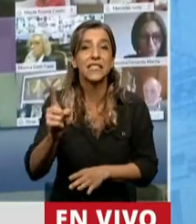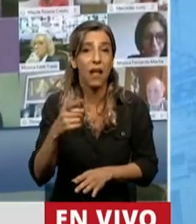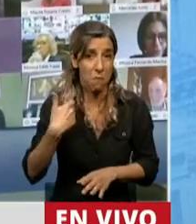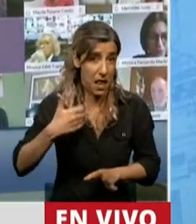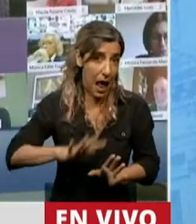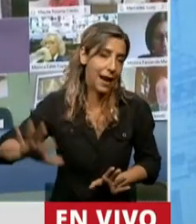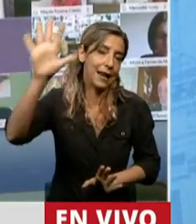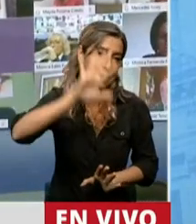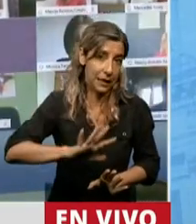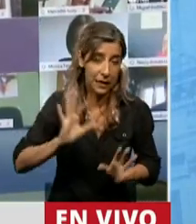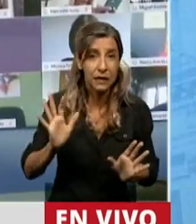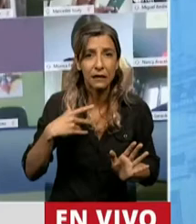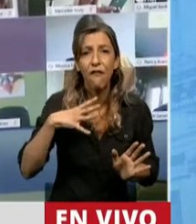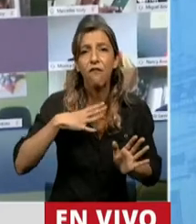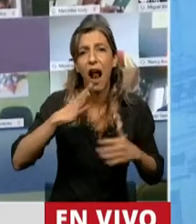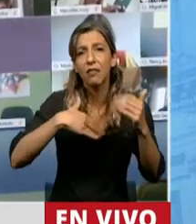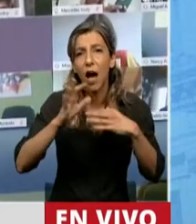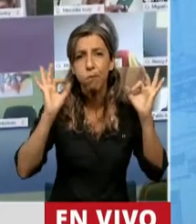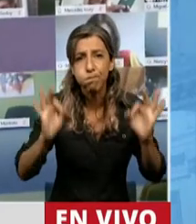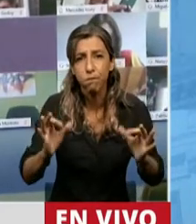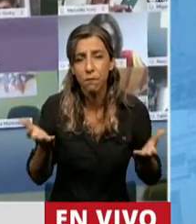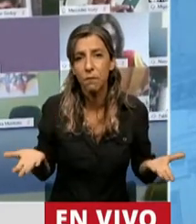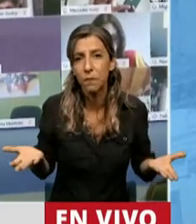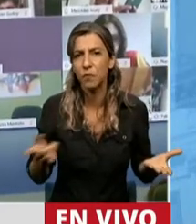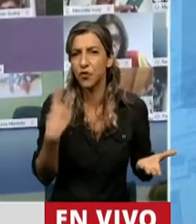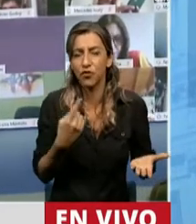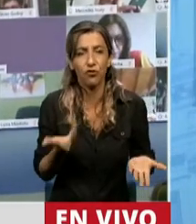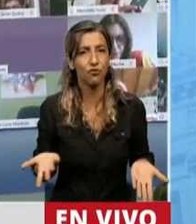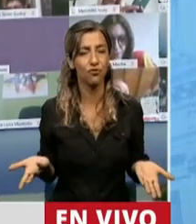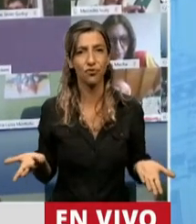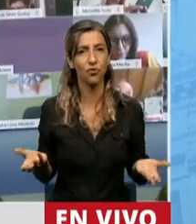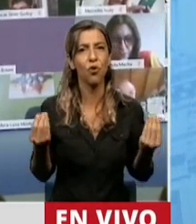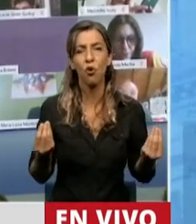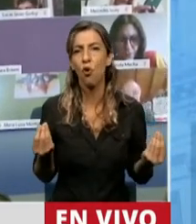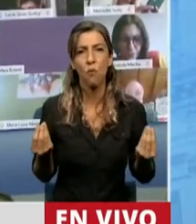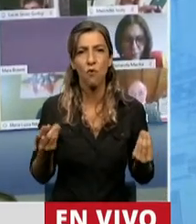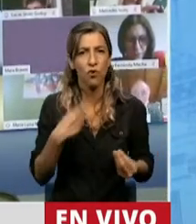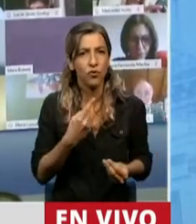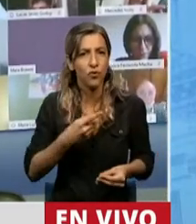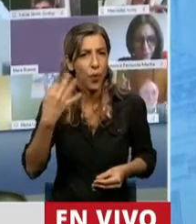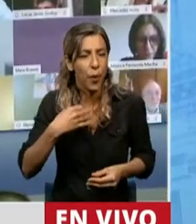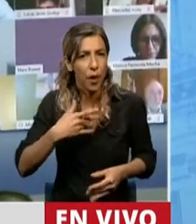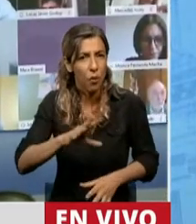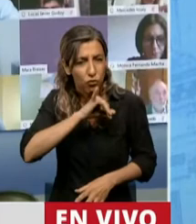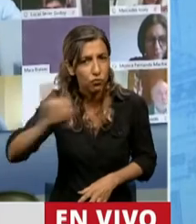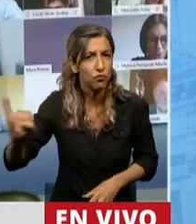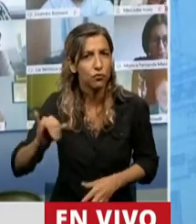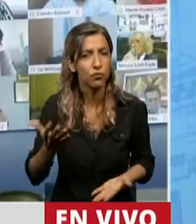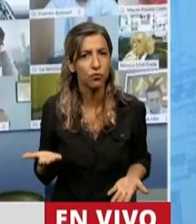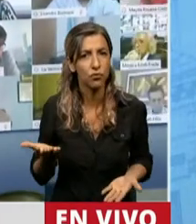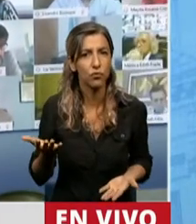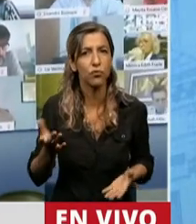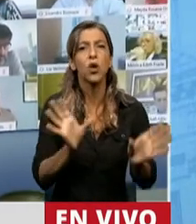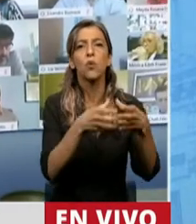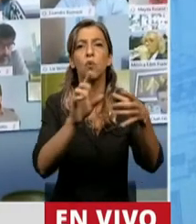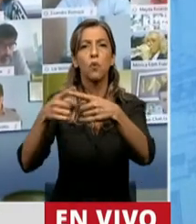Entonces, Presidente, me parece muy grave que acá no planteemos una condena contundente y que se hayan negado los